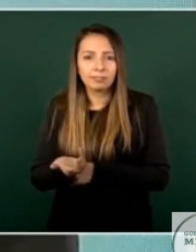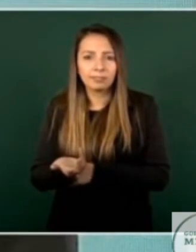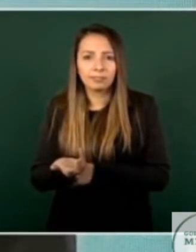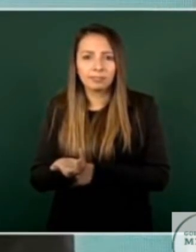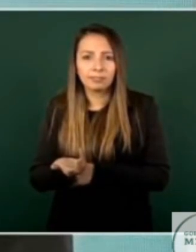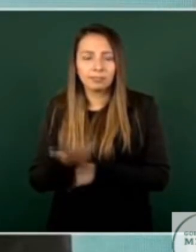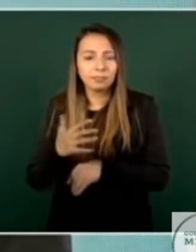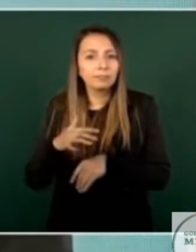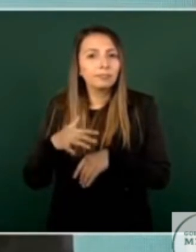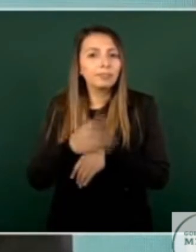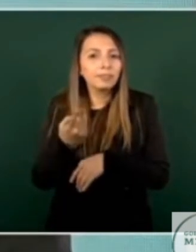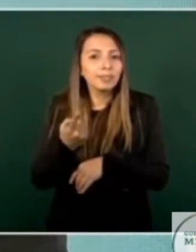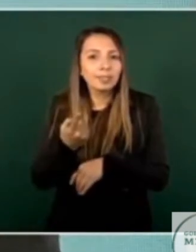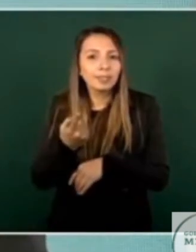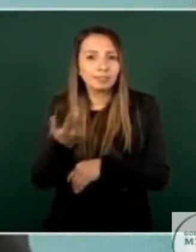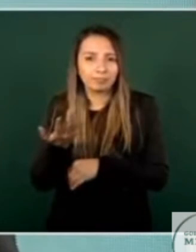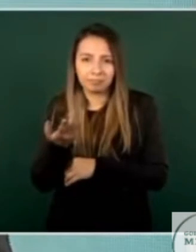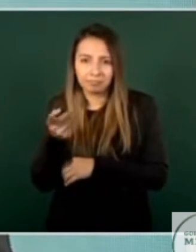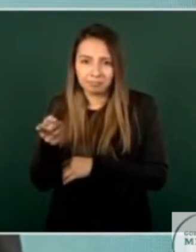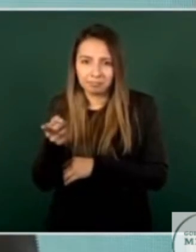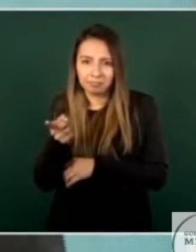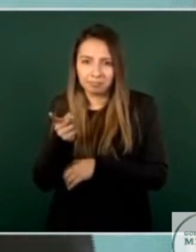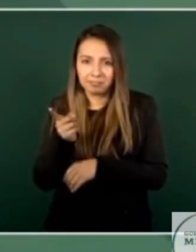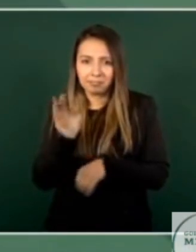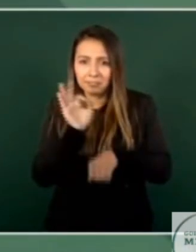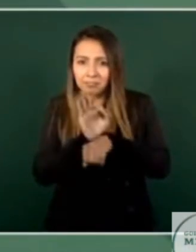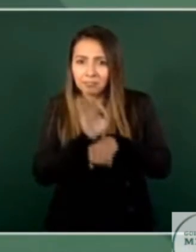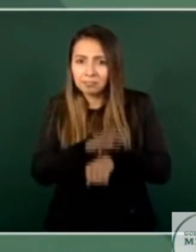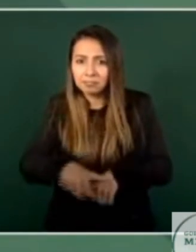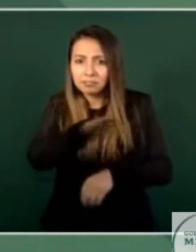porque no defienden al pueblo